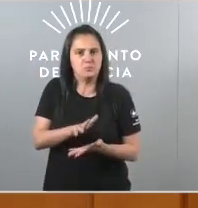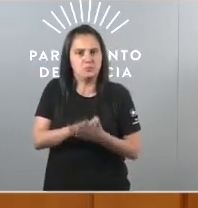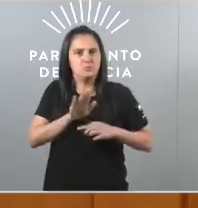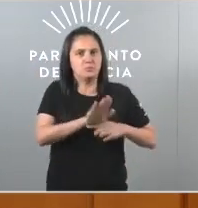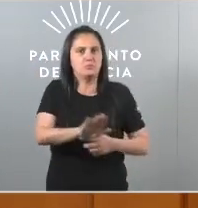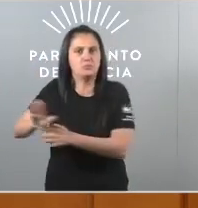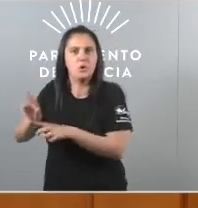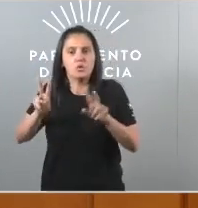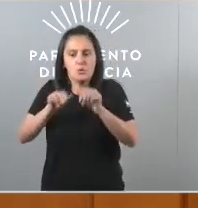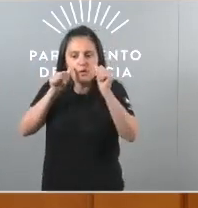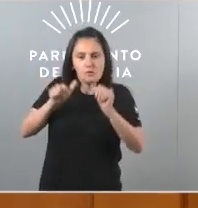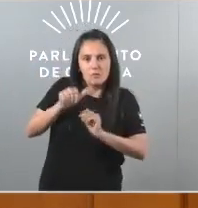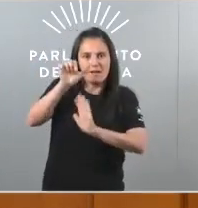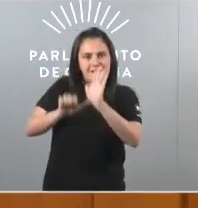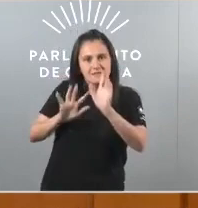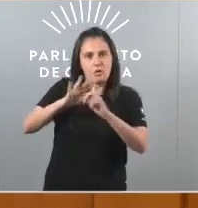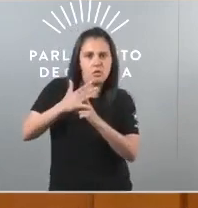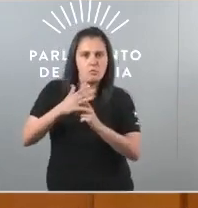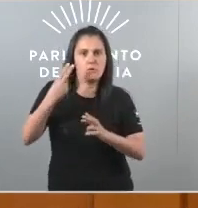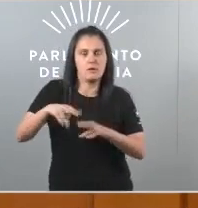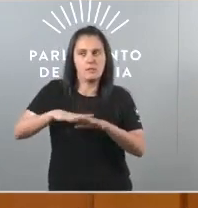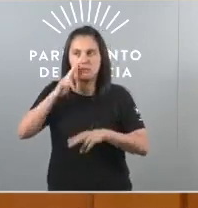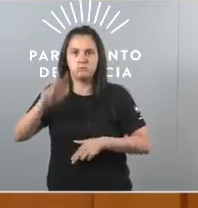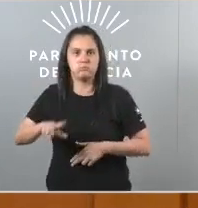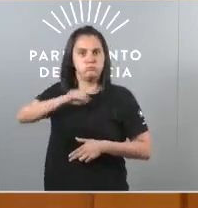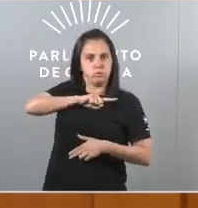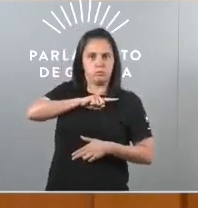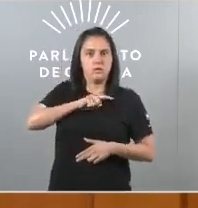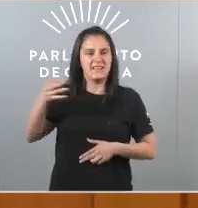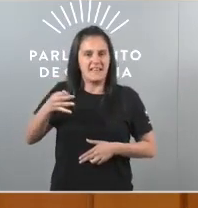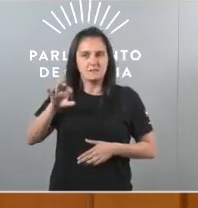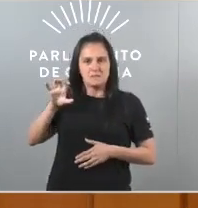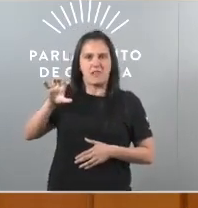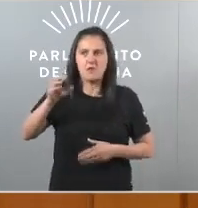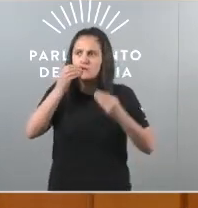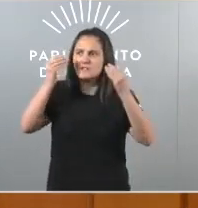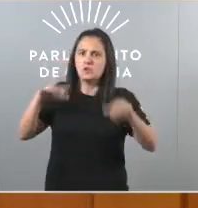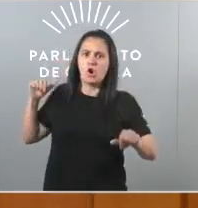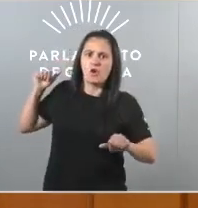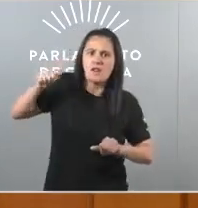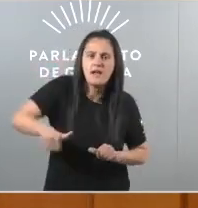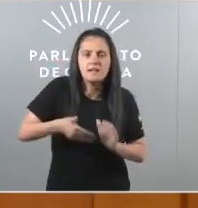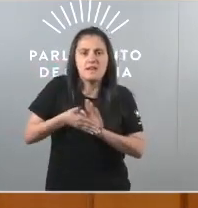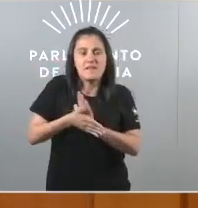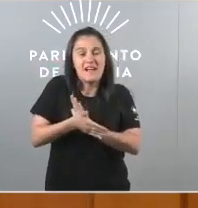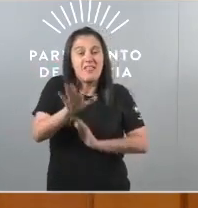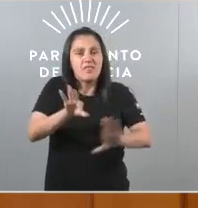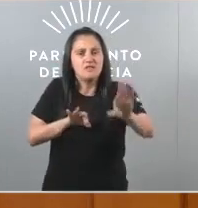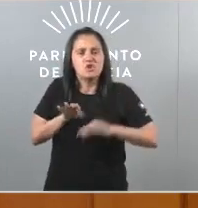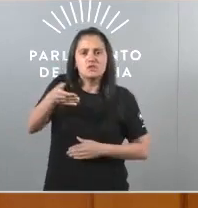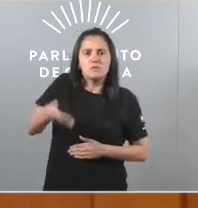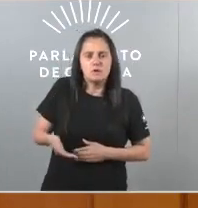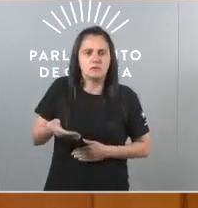mesa un novo estatus político que nos recoñeza como que somos unha nación histórica onde as decisións relevantes